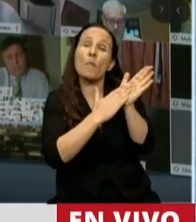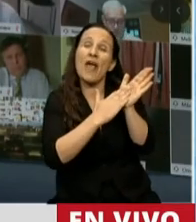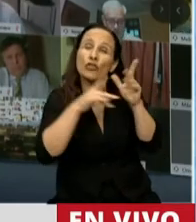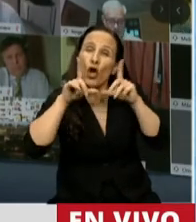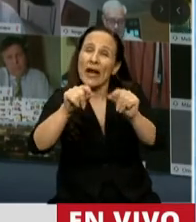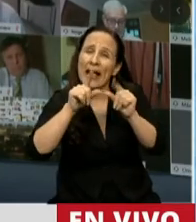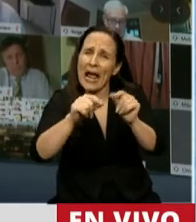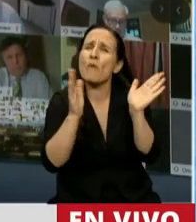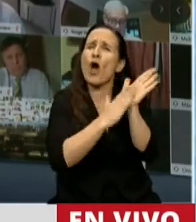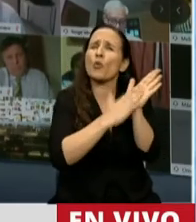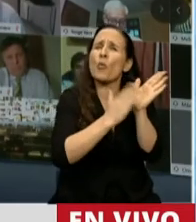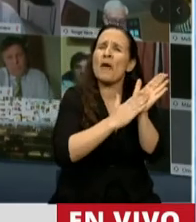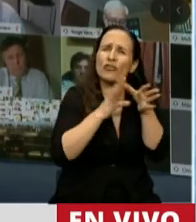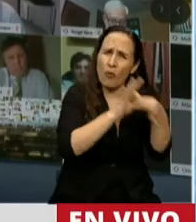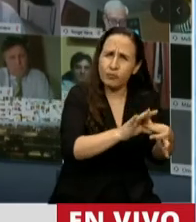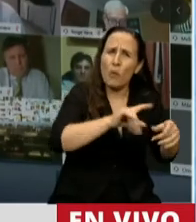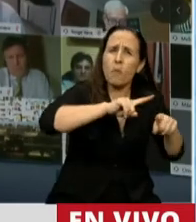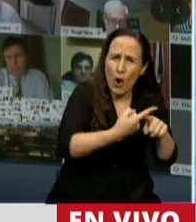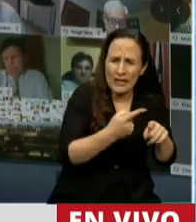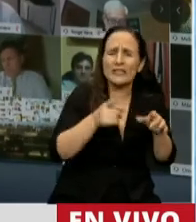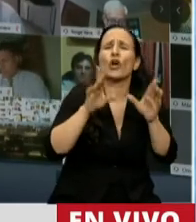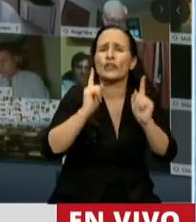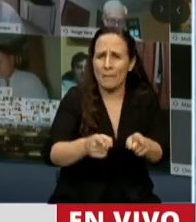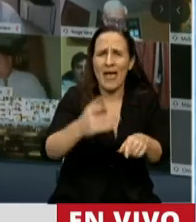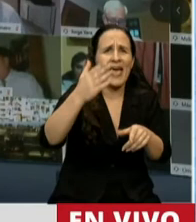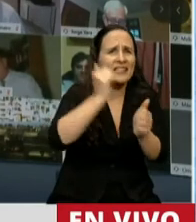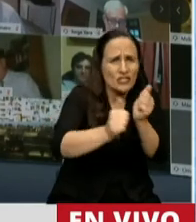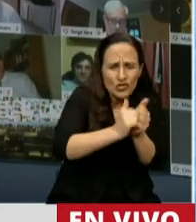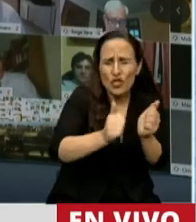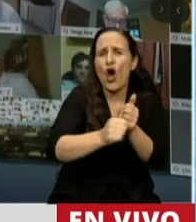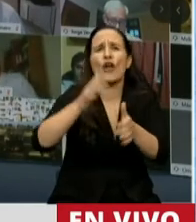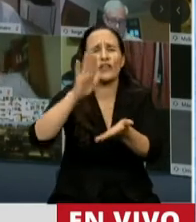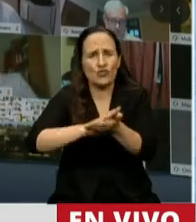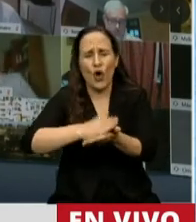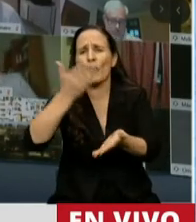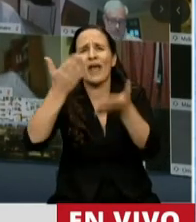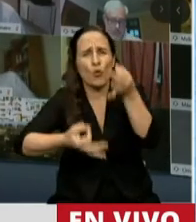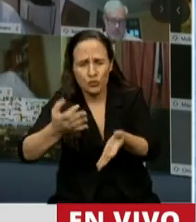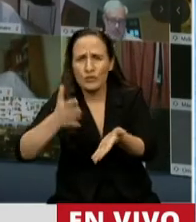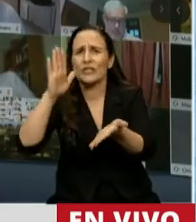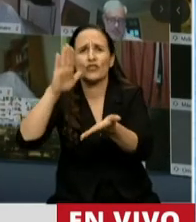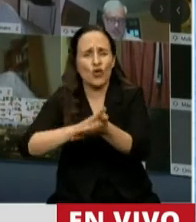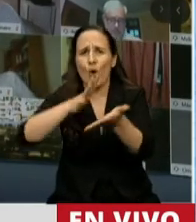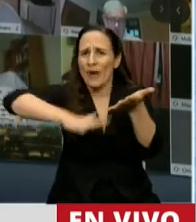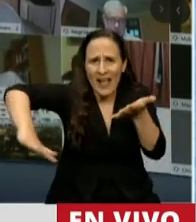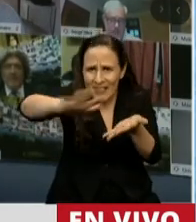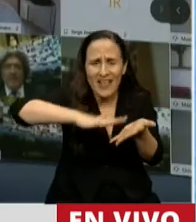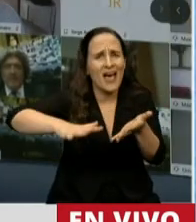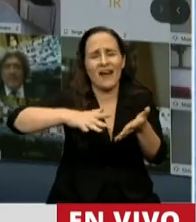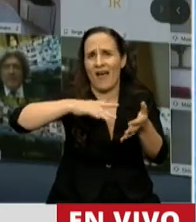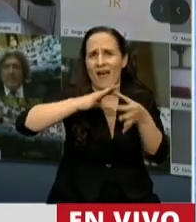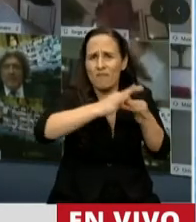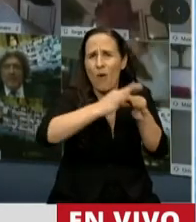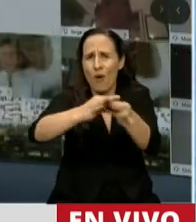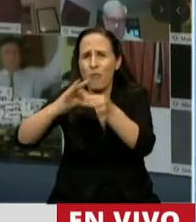reclamo, argumentos políticos, pero también históricos, jurídicos, geográficos, ambientales. Es fundamental seguir